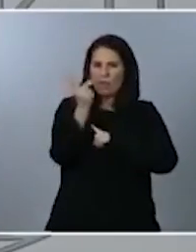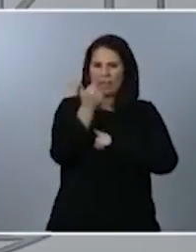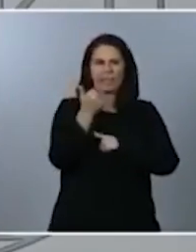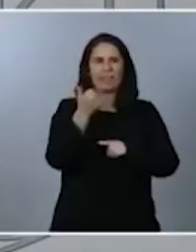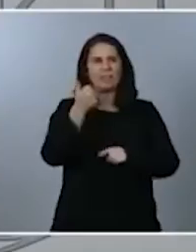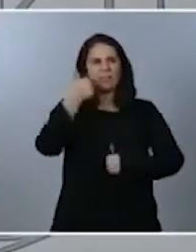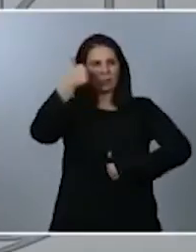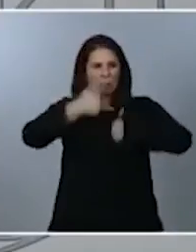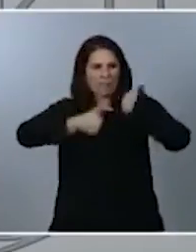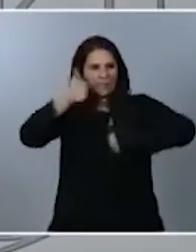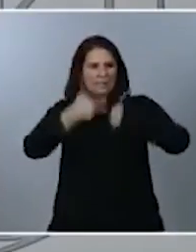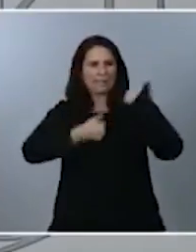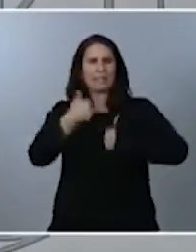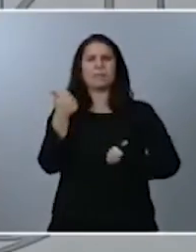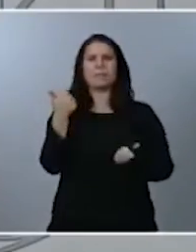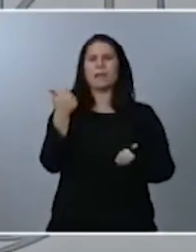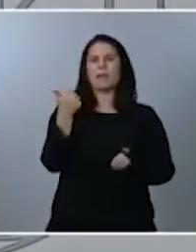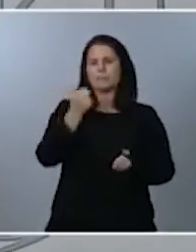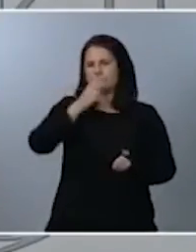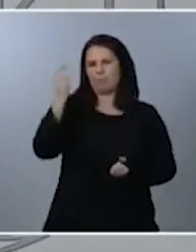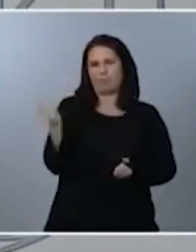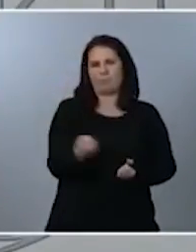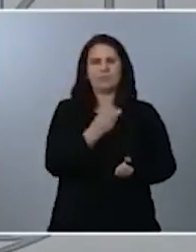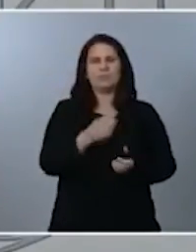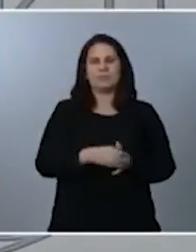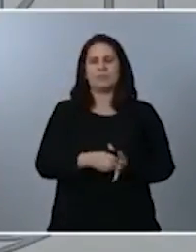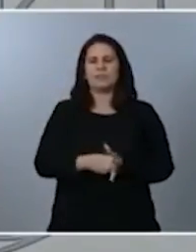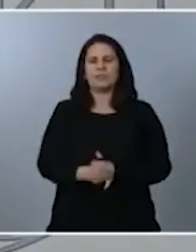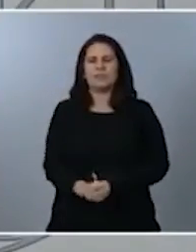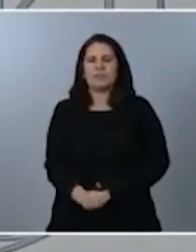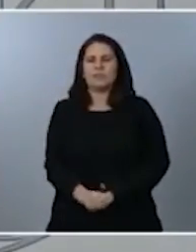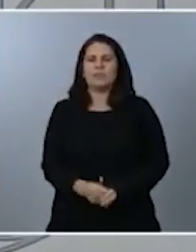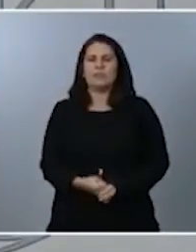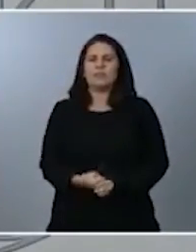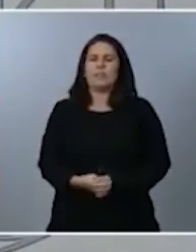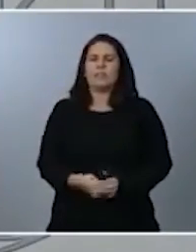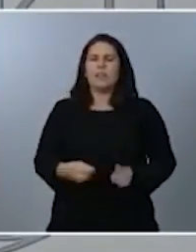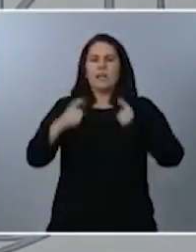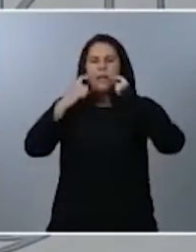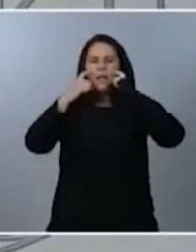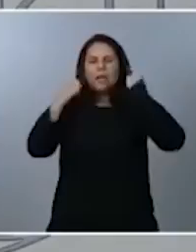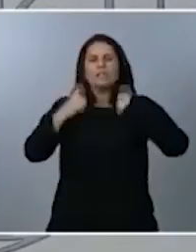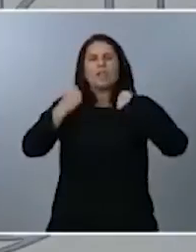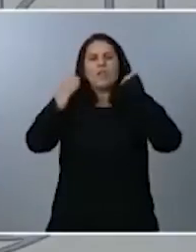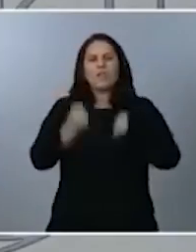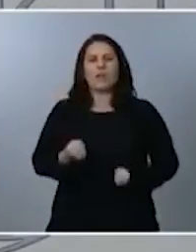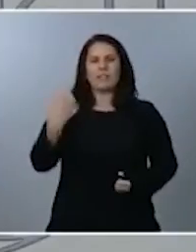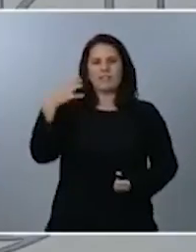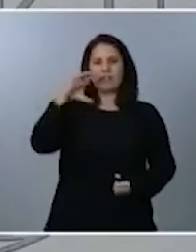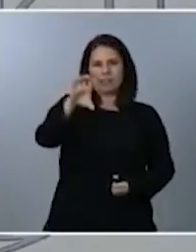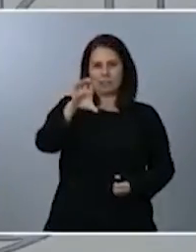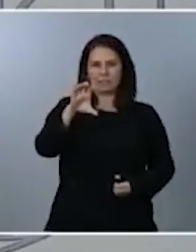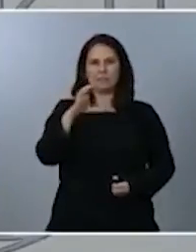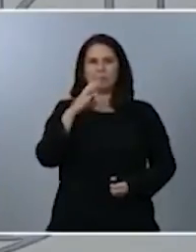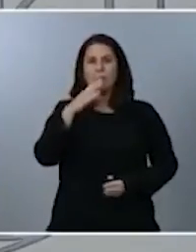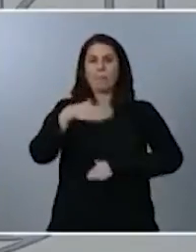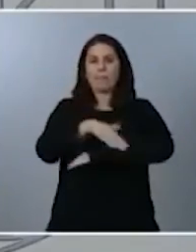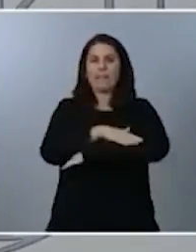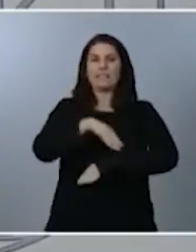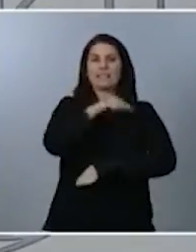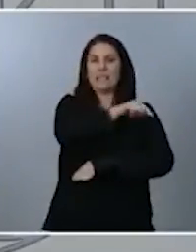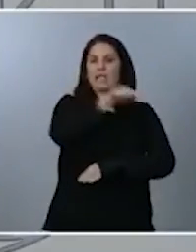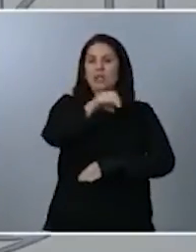la digitalización. Digamos que este es un gran esfuerzo de país y en la medida en que los ministerios vayan presentando el proyecto de presupuesto